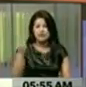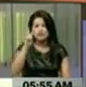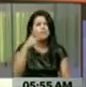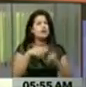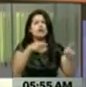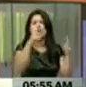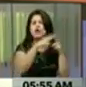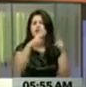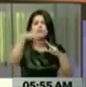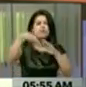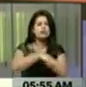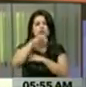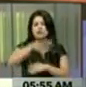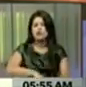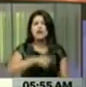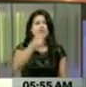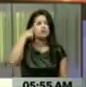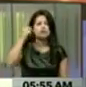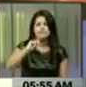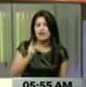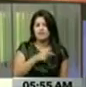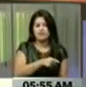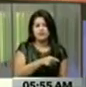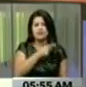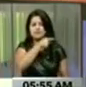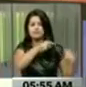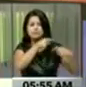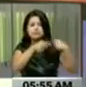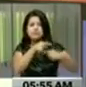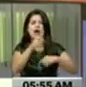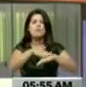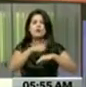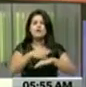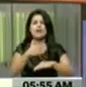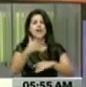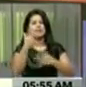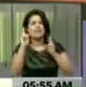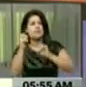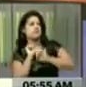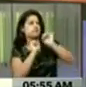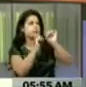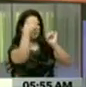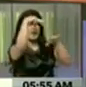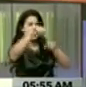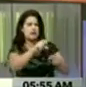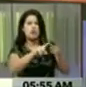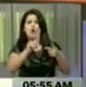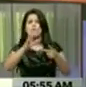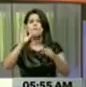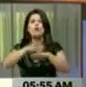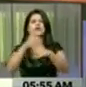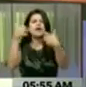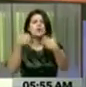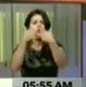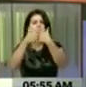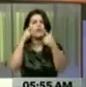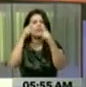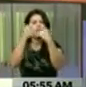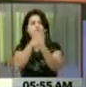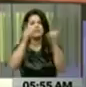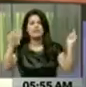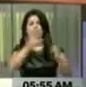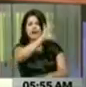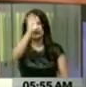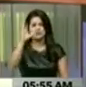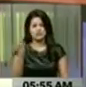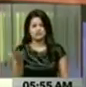historia, no saben de por qué viene, de dónde viene la sangre antiimperialista, el tema de la lucha por la libertad de los países, compadre. Oye,